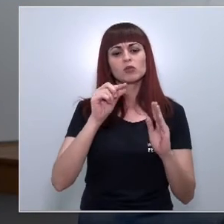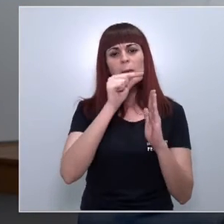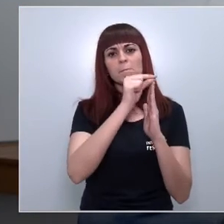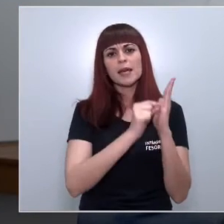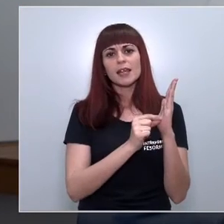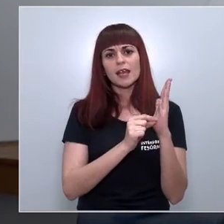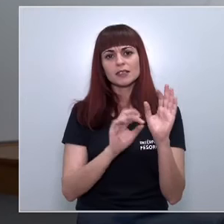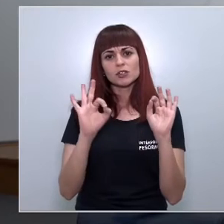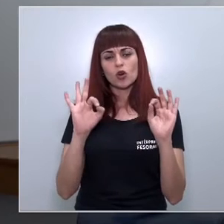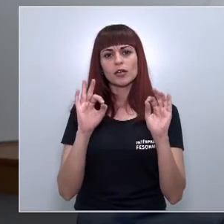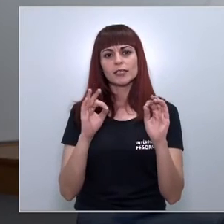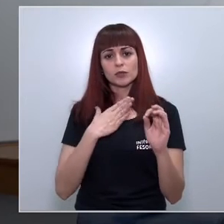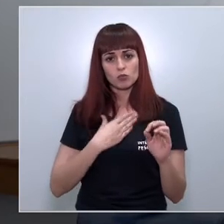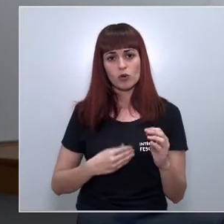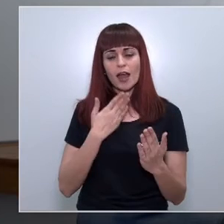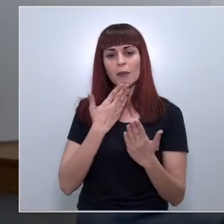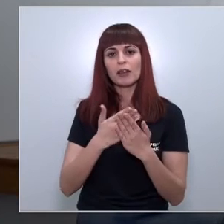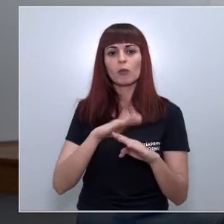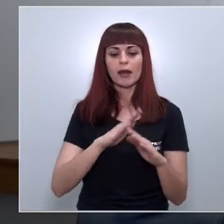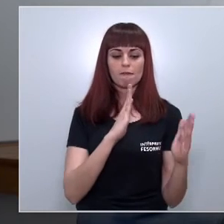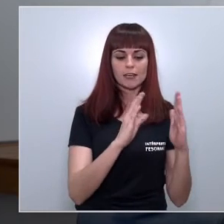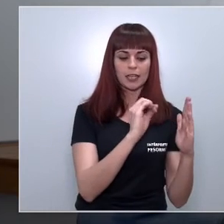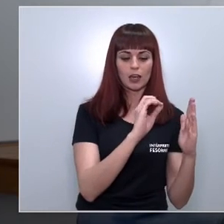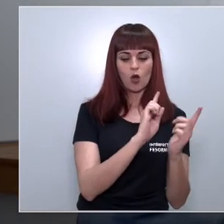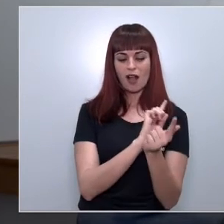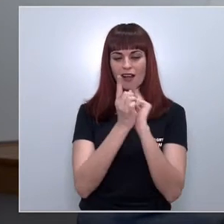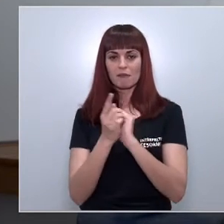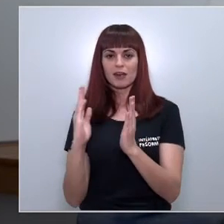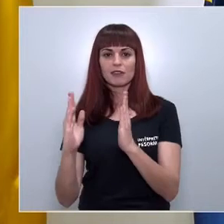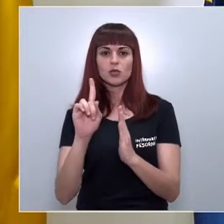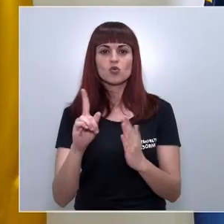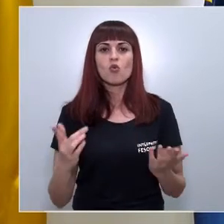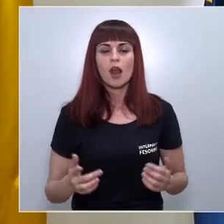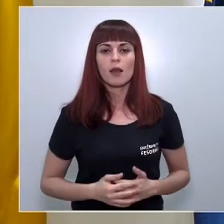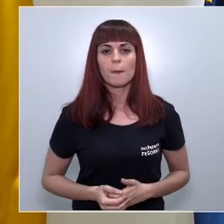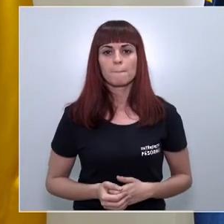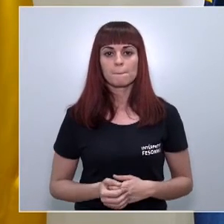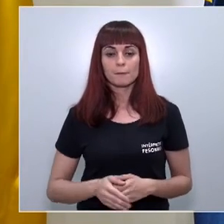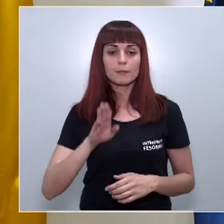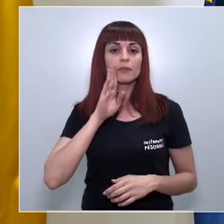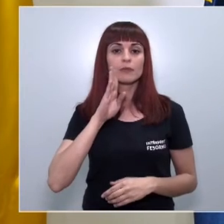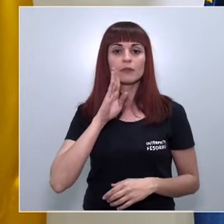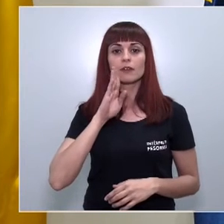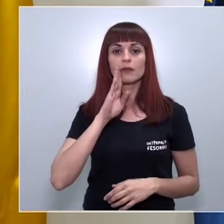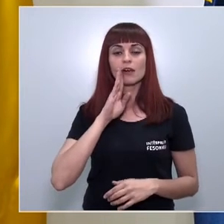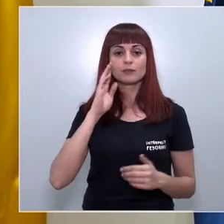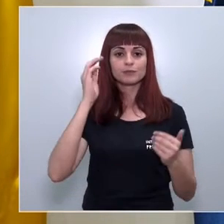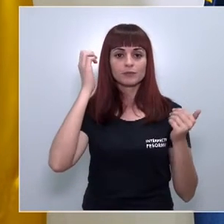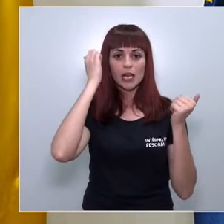solicitado Murcia en su propuesta de fase 0 a fase 1? Bueno como he dicho el estudio de